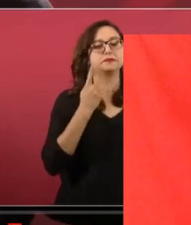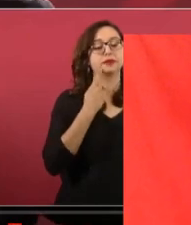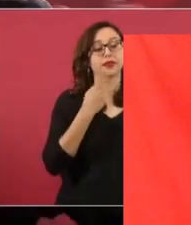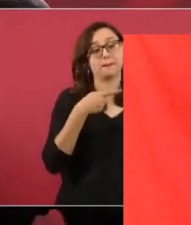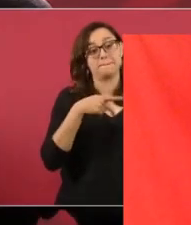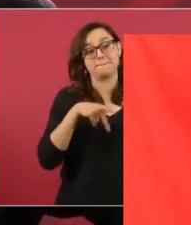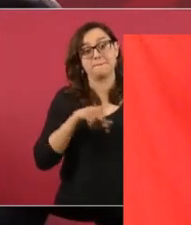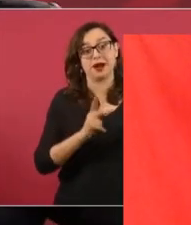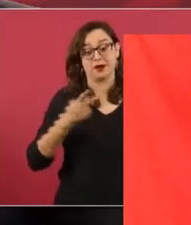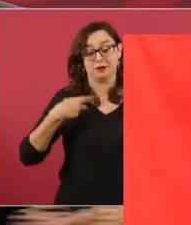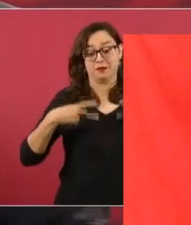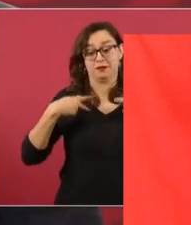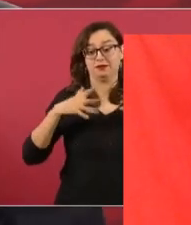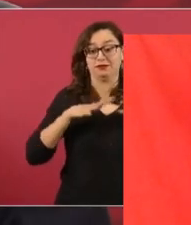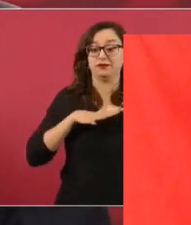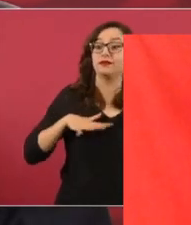Son los ciudadanos, el pueblo.